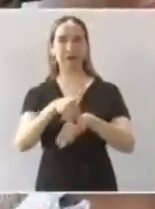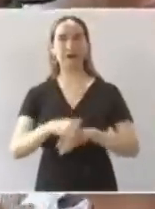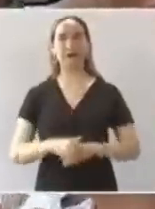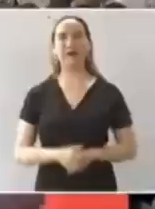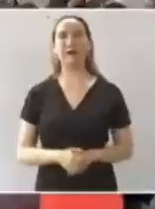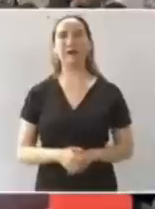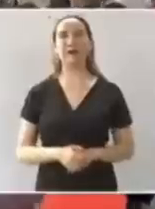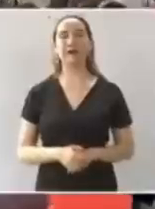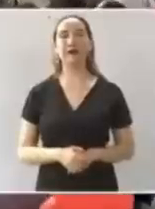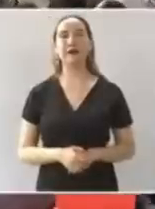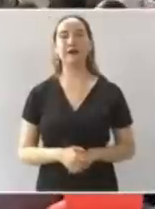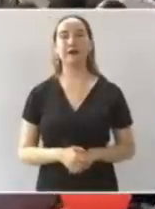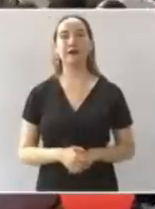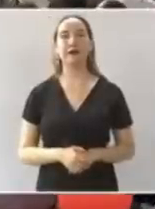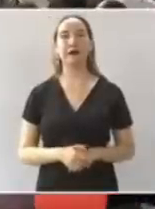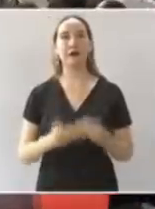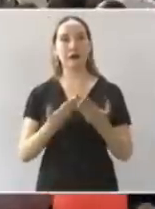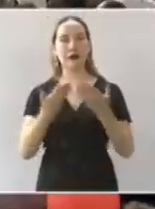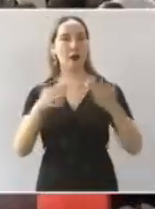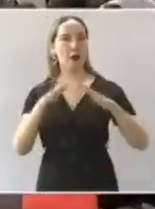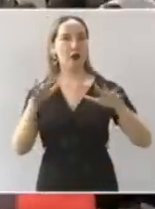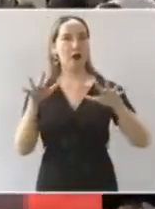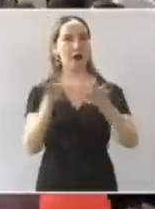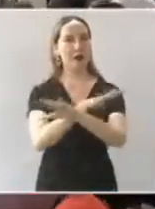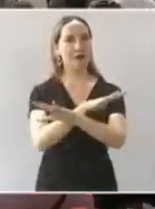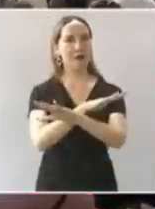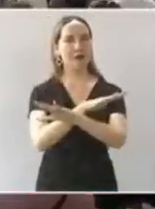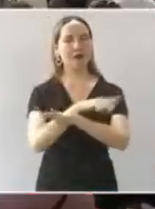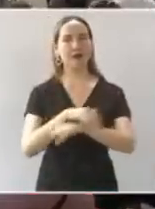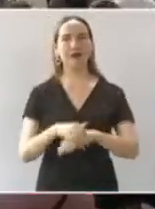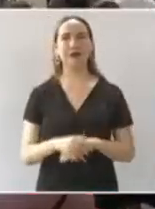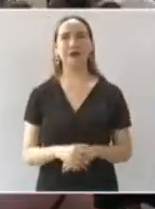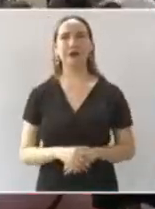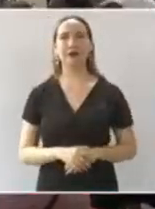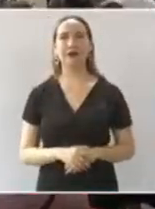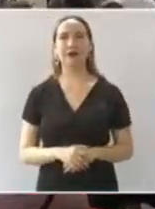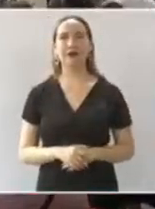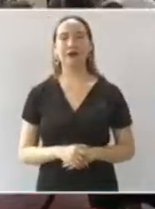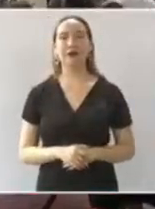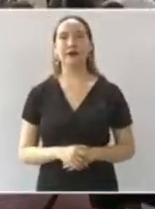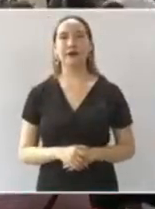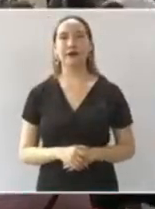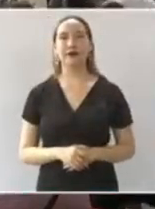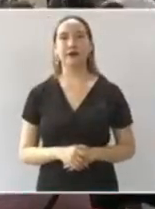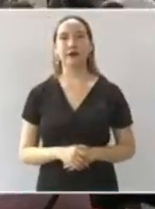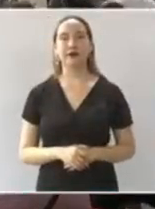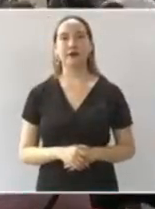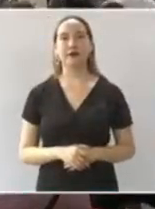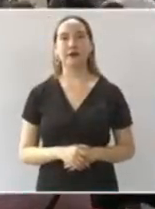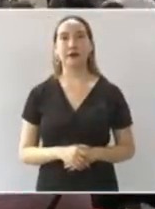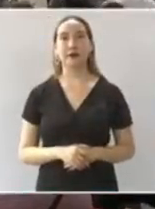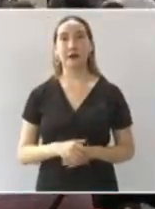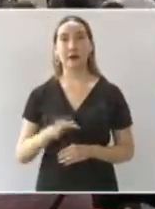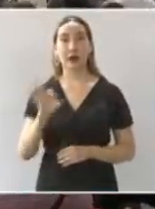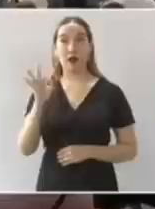ese cambio de mentalidad ya no van a poder